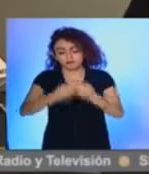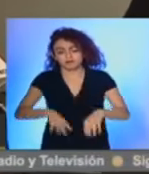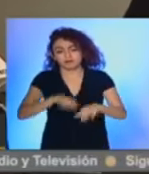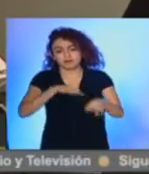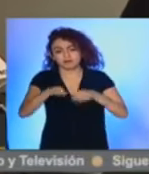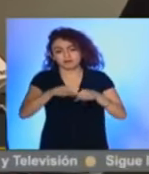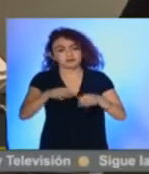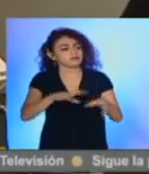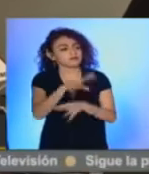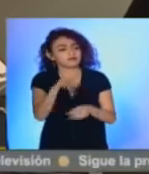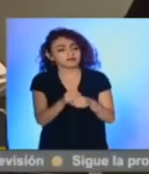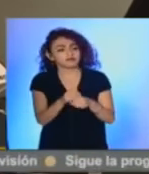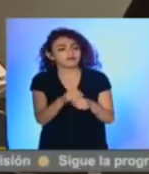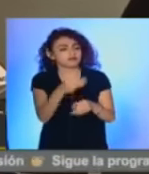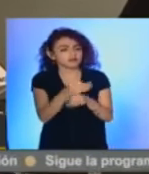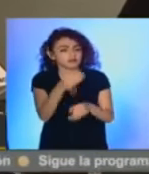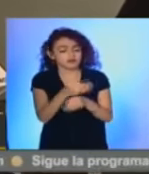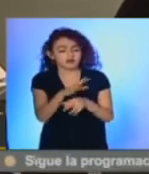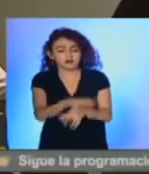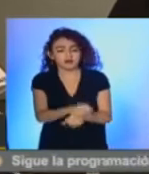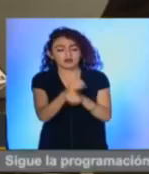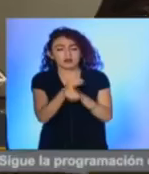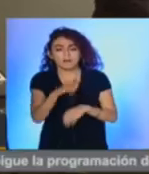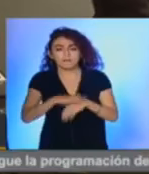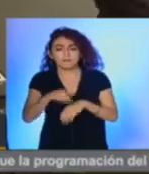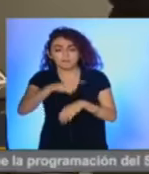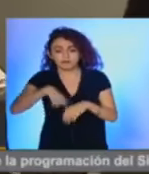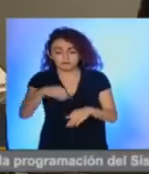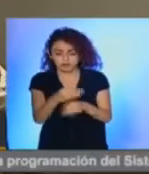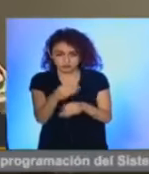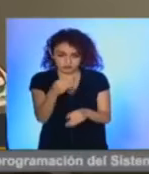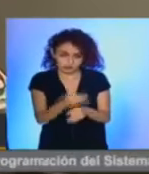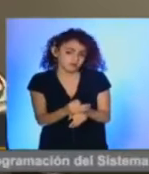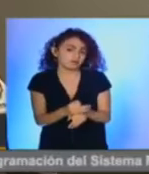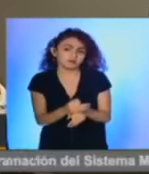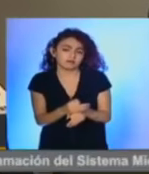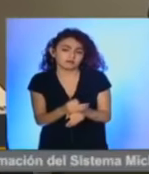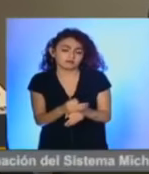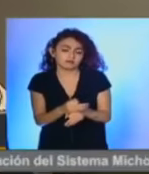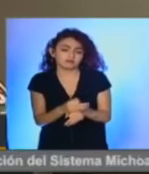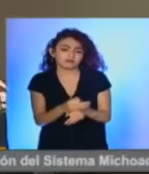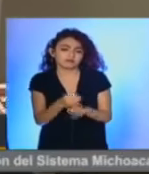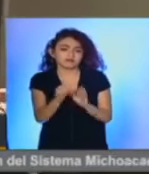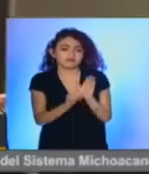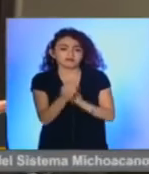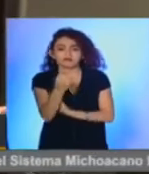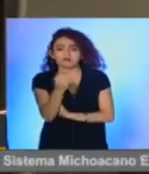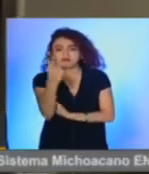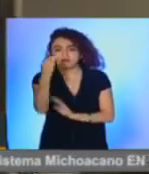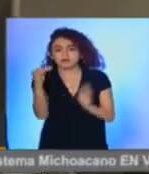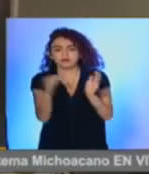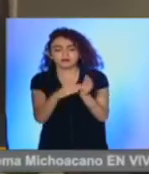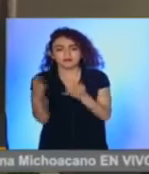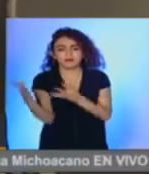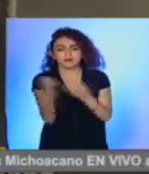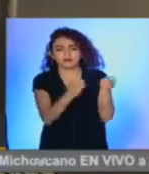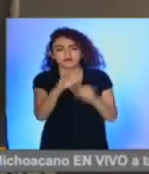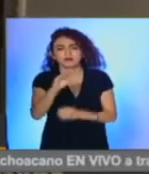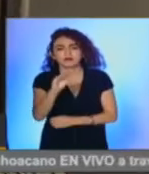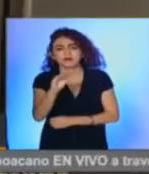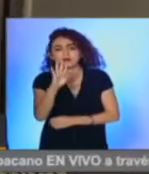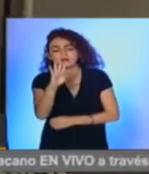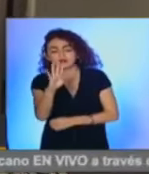cerrados y hemos recuperado ya la mayor parte. De hecho, nos quedan con el corte de octubre 3.994